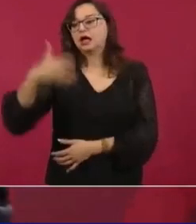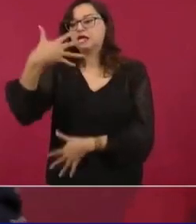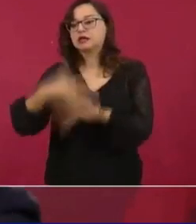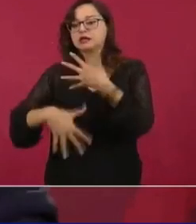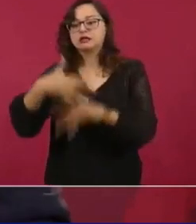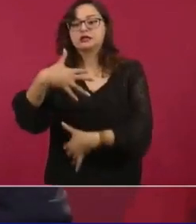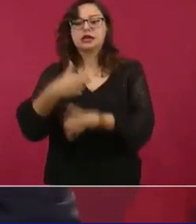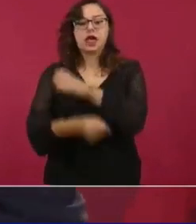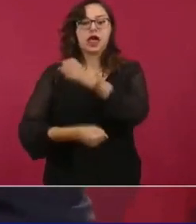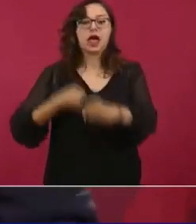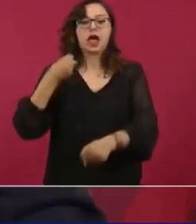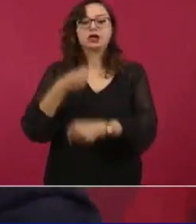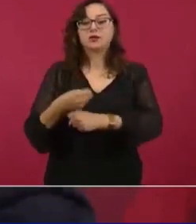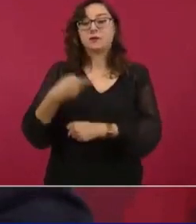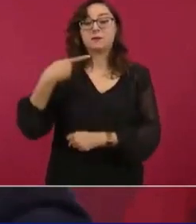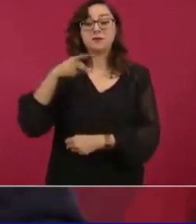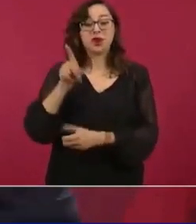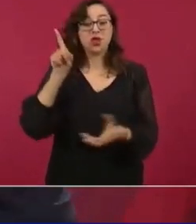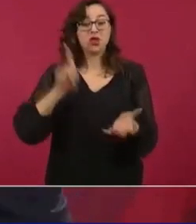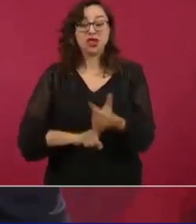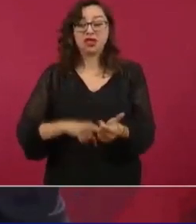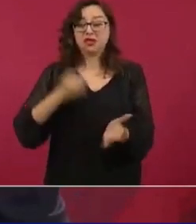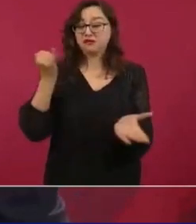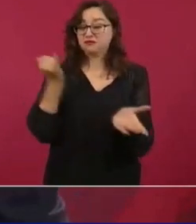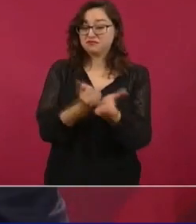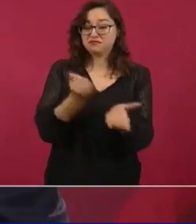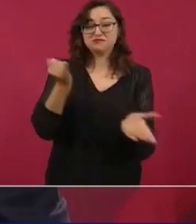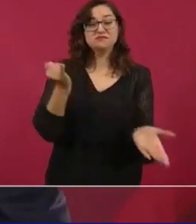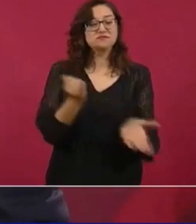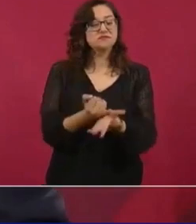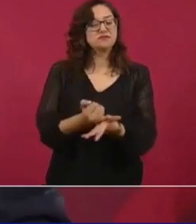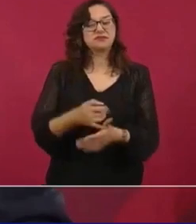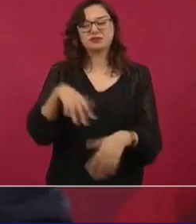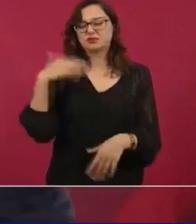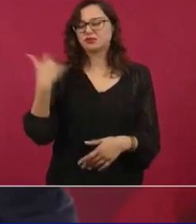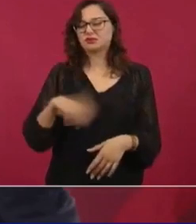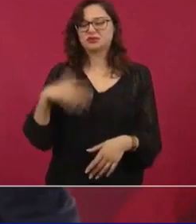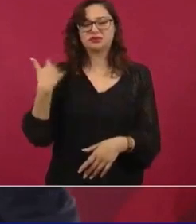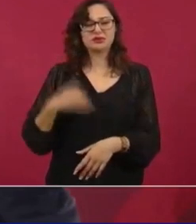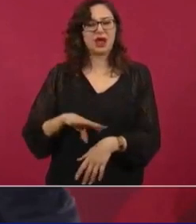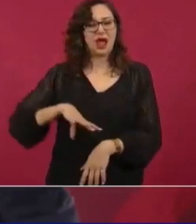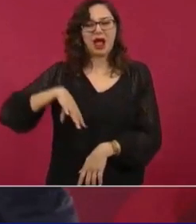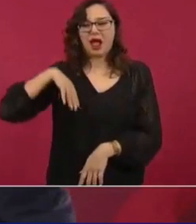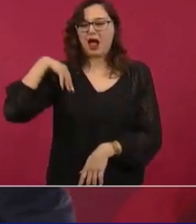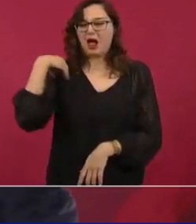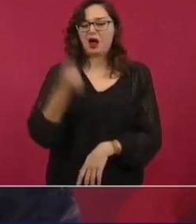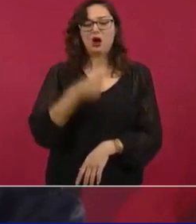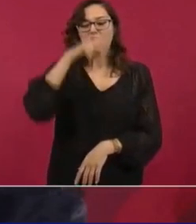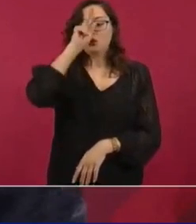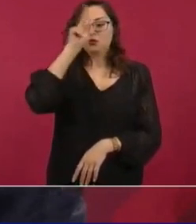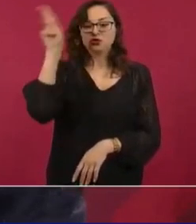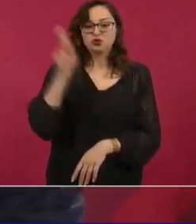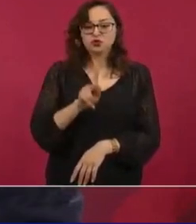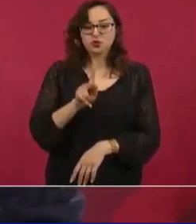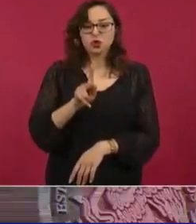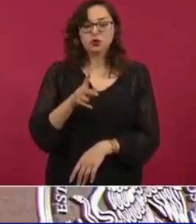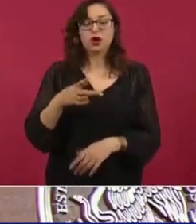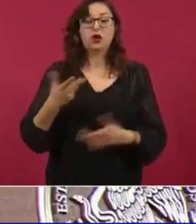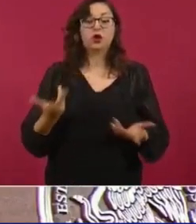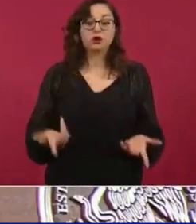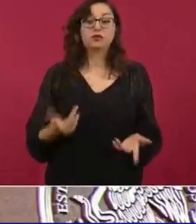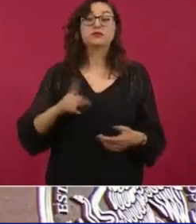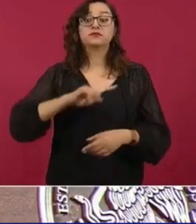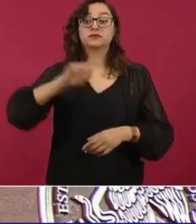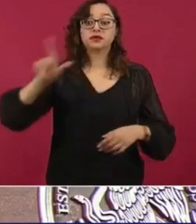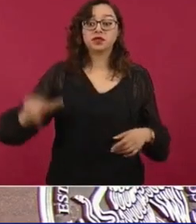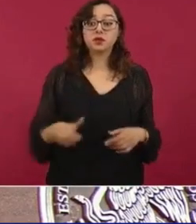pero establecieron intereses elevadísimos. Entonces, se terminan pagando